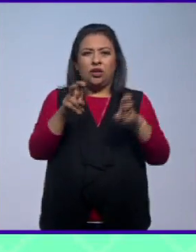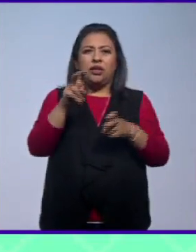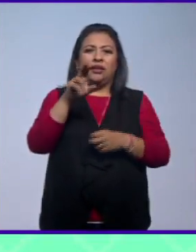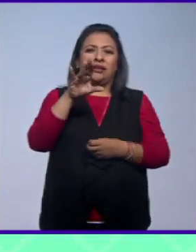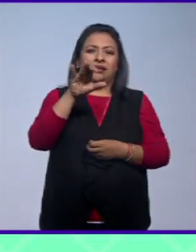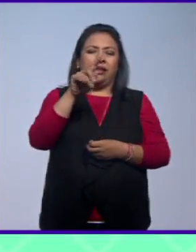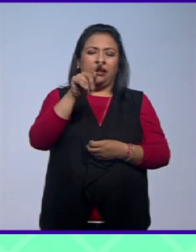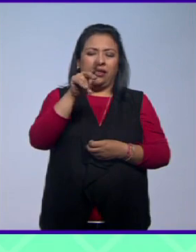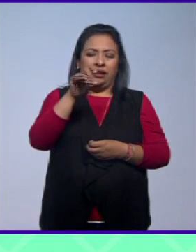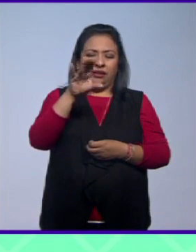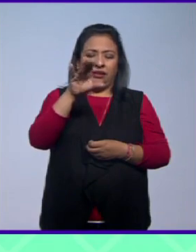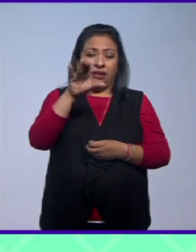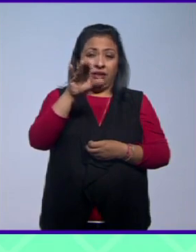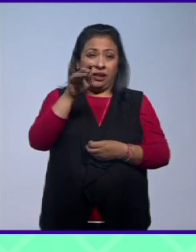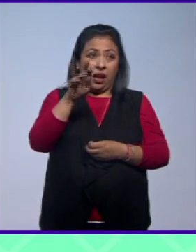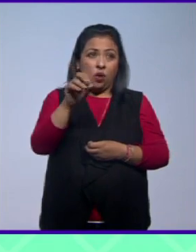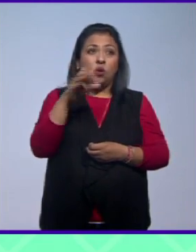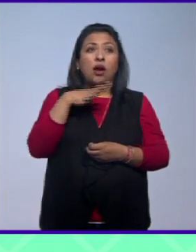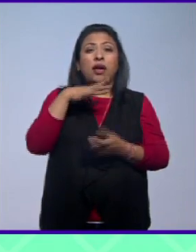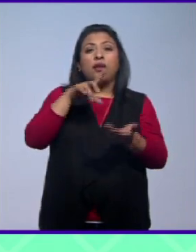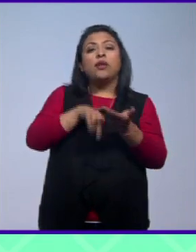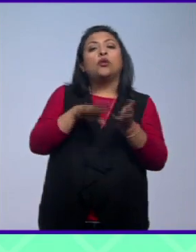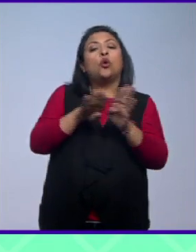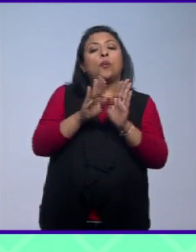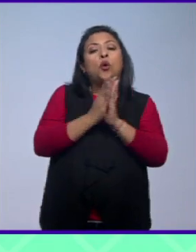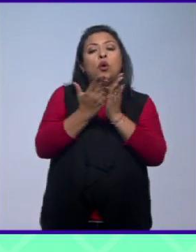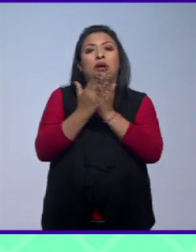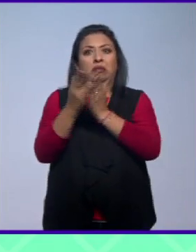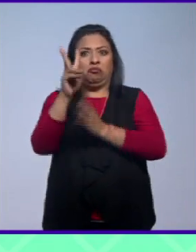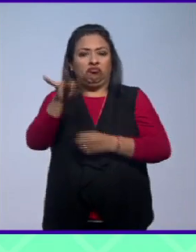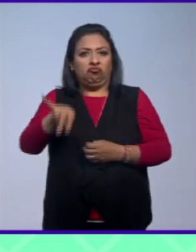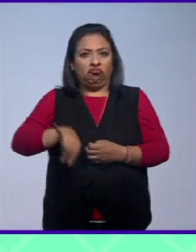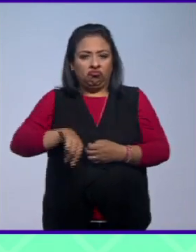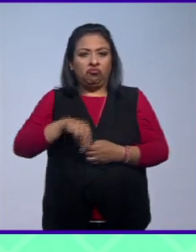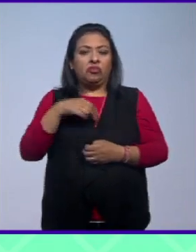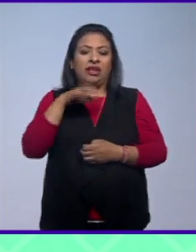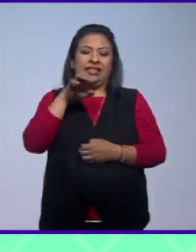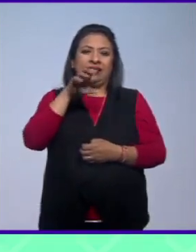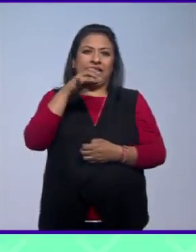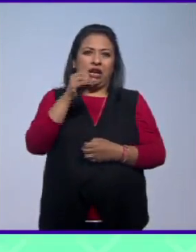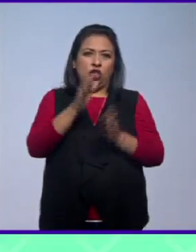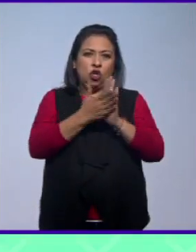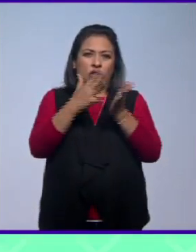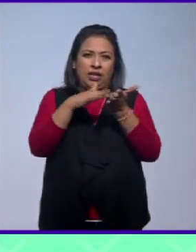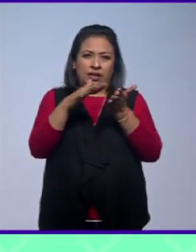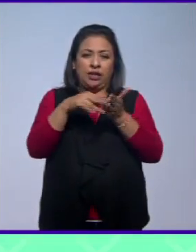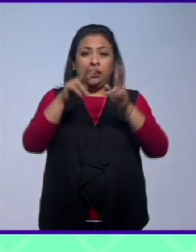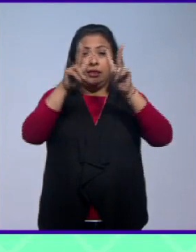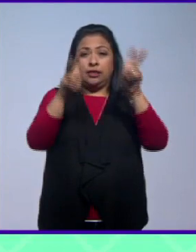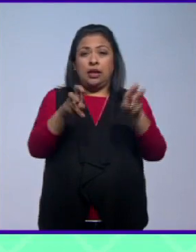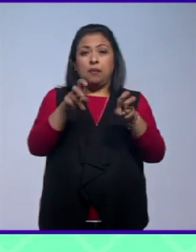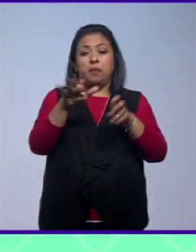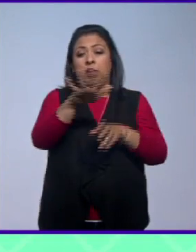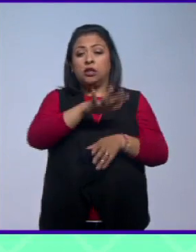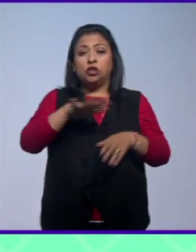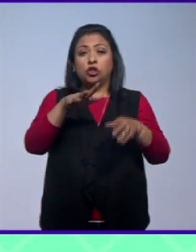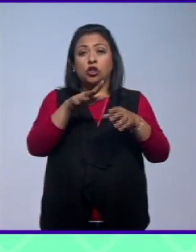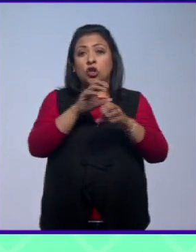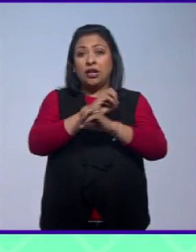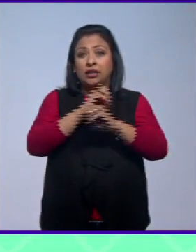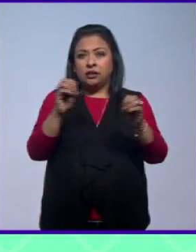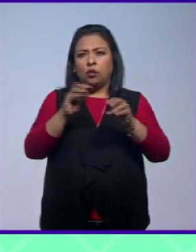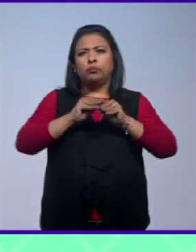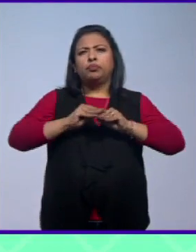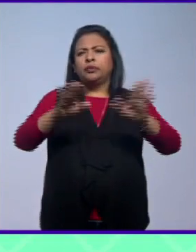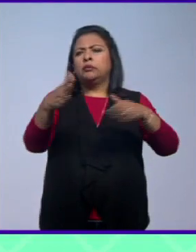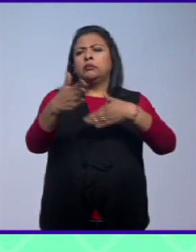Centauro La Zeta del Centauro bueno comprende libros bien interesantes de ensayo literario Zona Cero se distribuirá muy pronto en